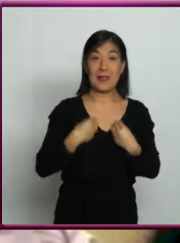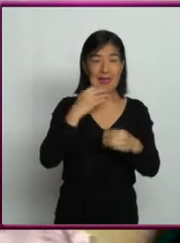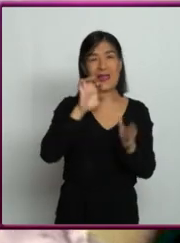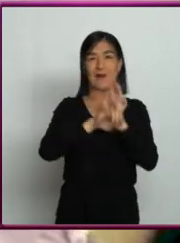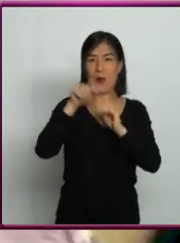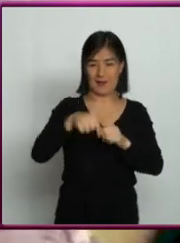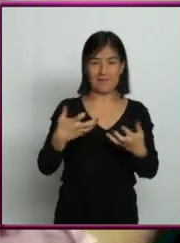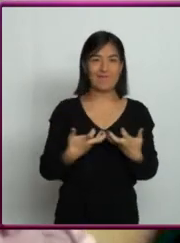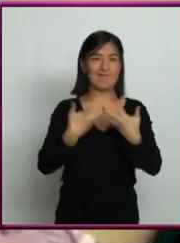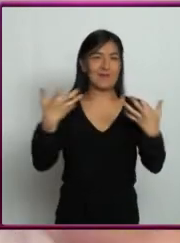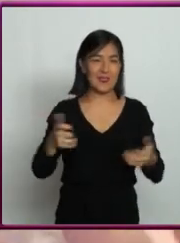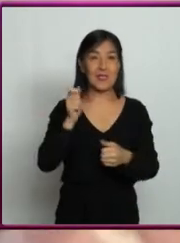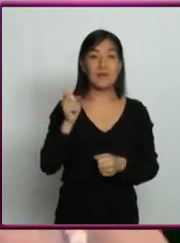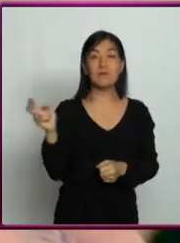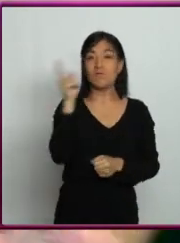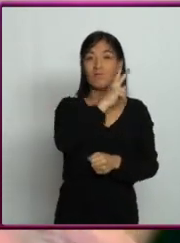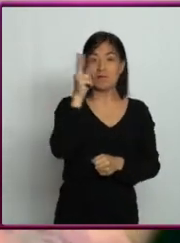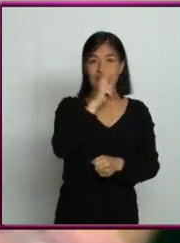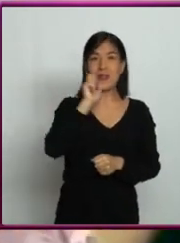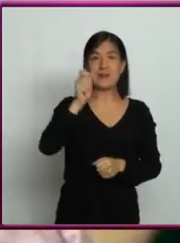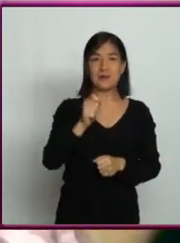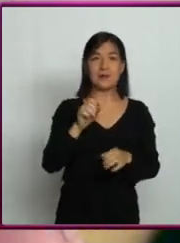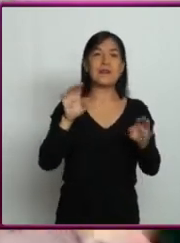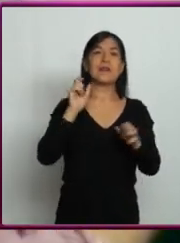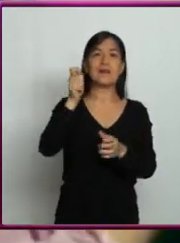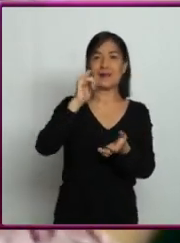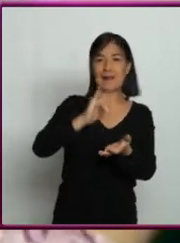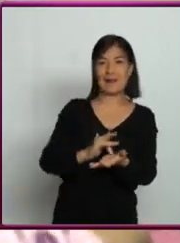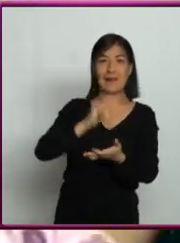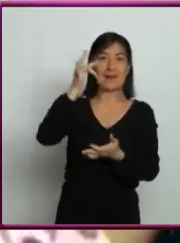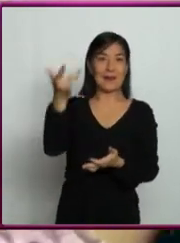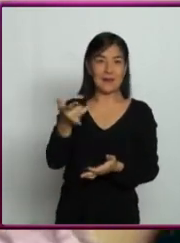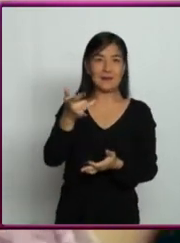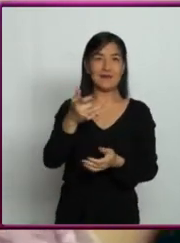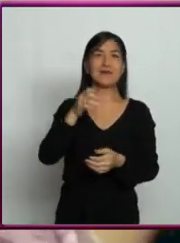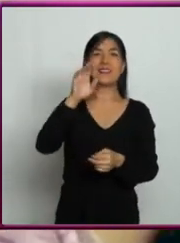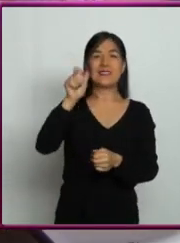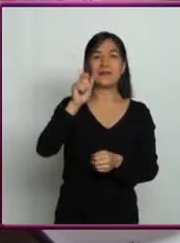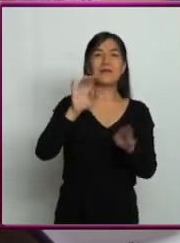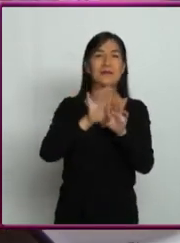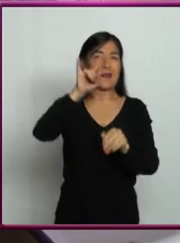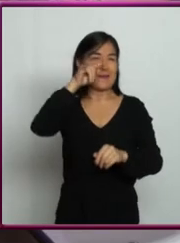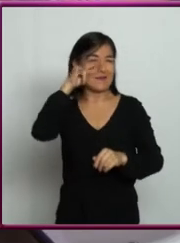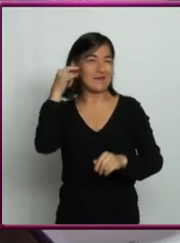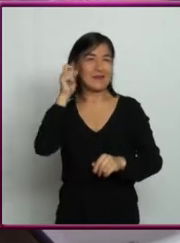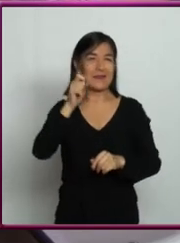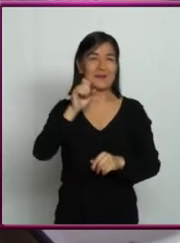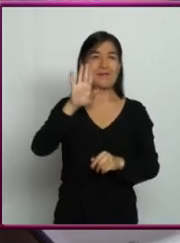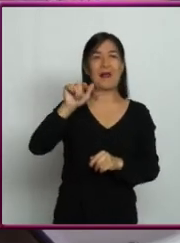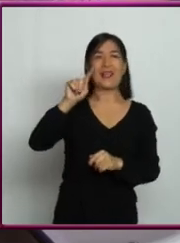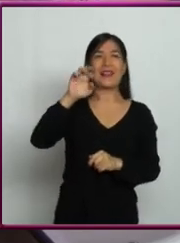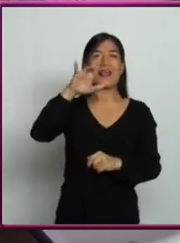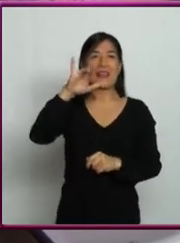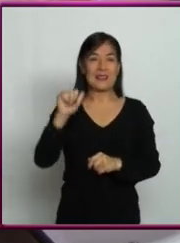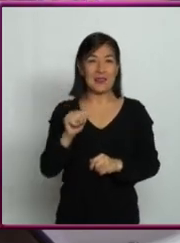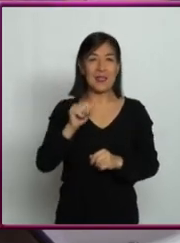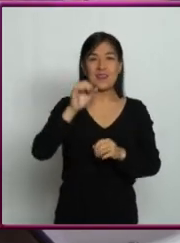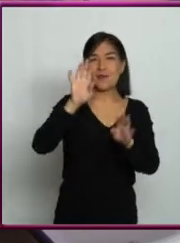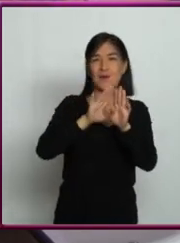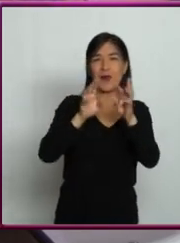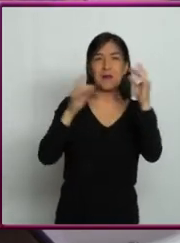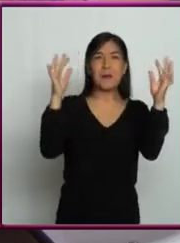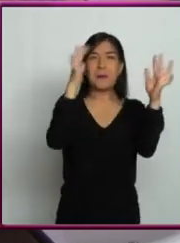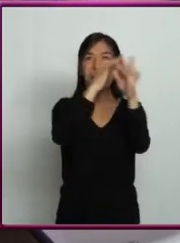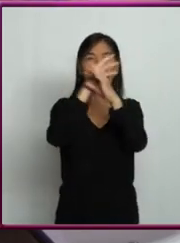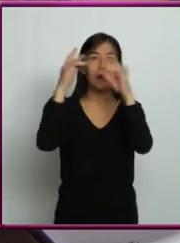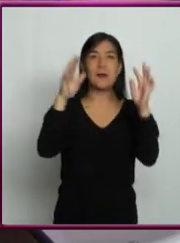por ejemplo, el oxígeno que respiramos en la atmósfera es producto de bacterias. Entonces, ese producto se generó hace 2